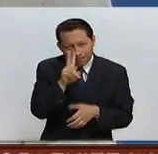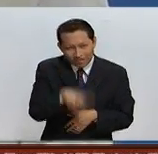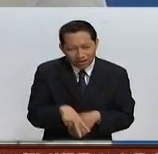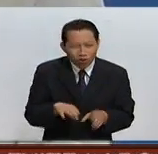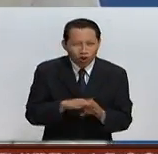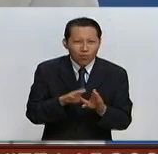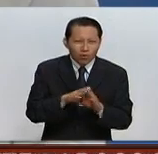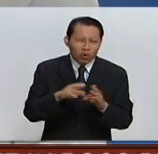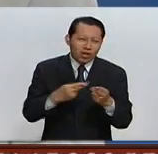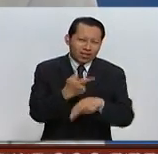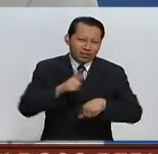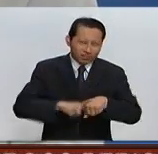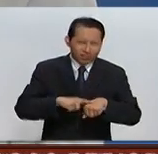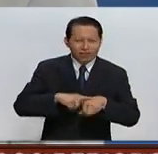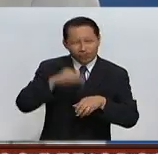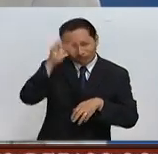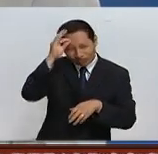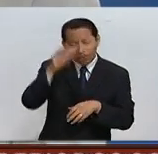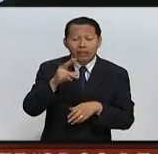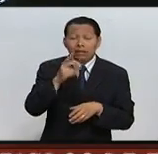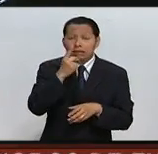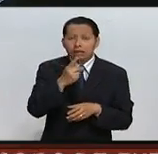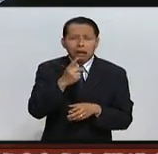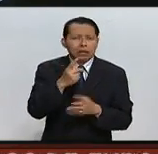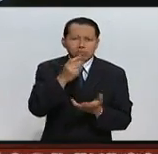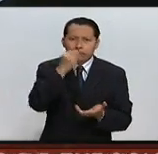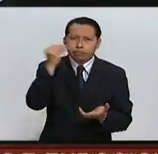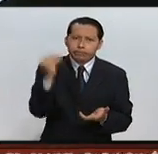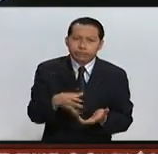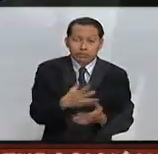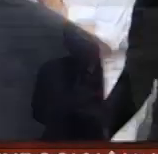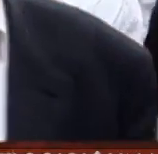nacionalismo y de las tonterías, es algo fantástico, según Trump.